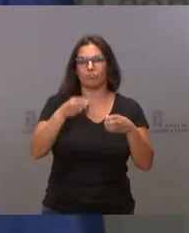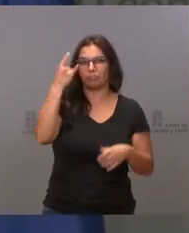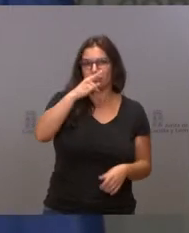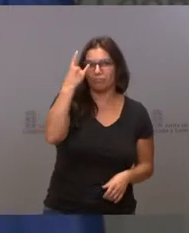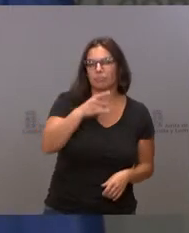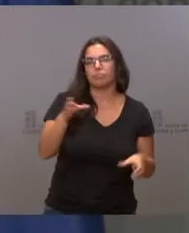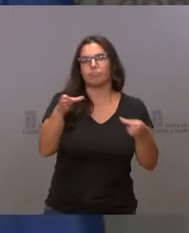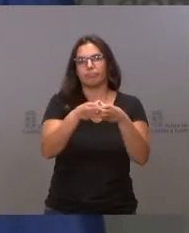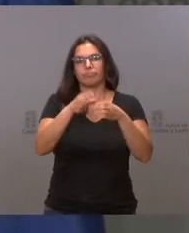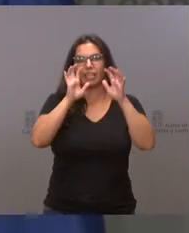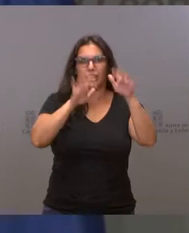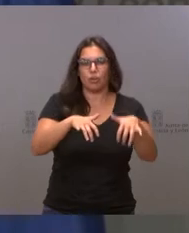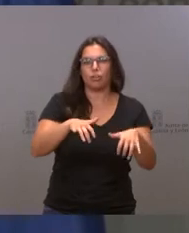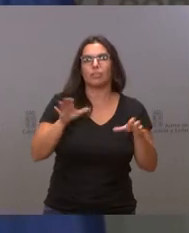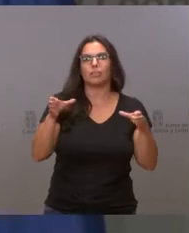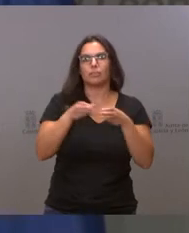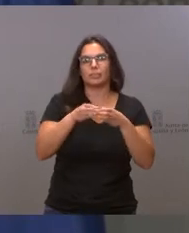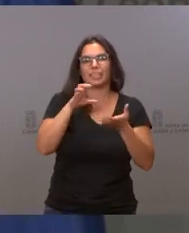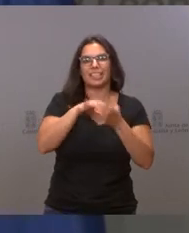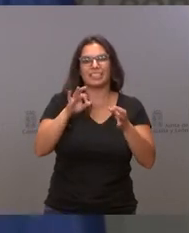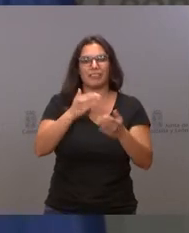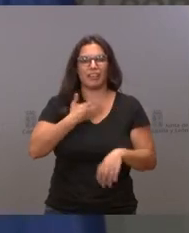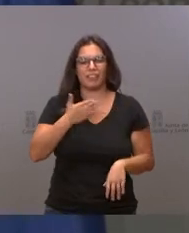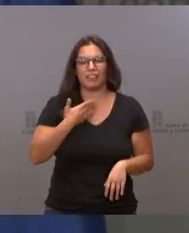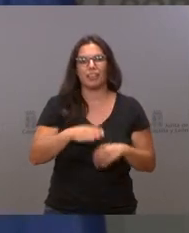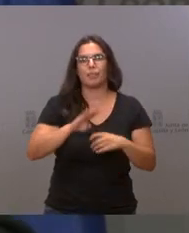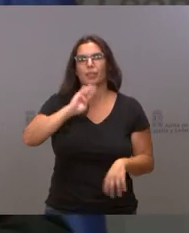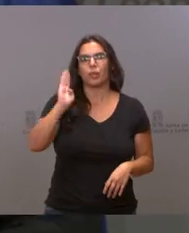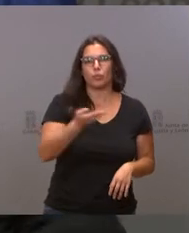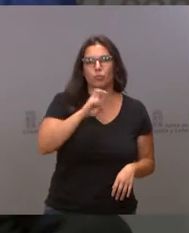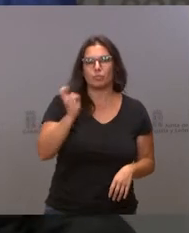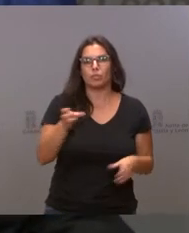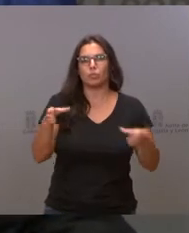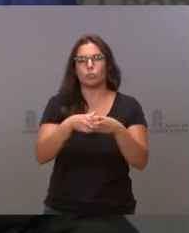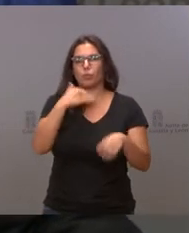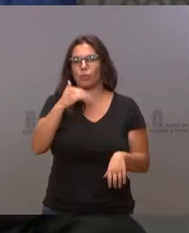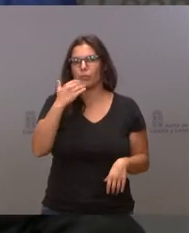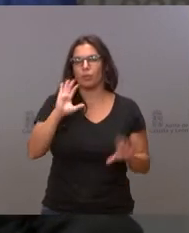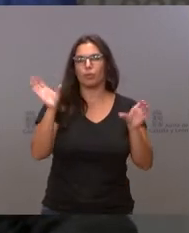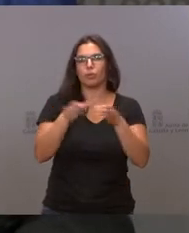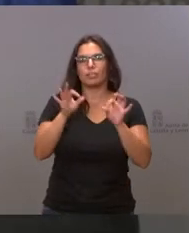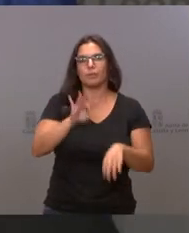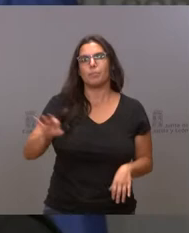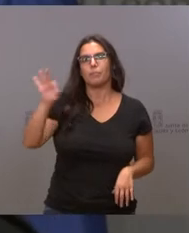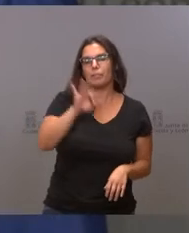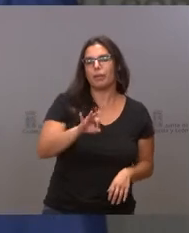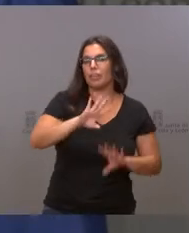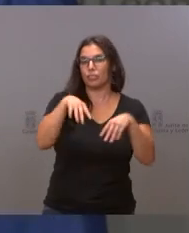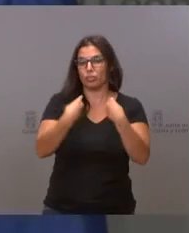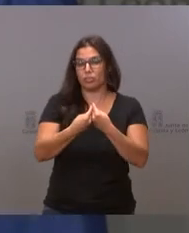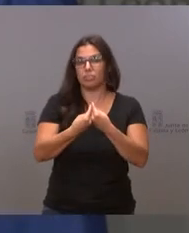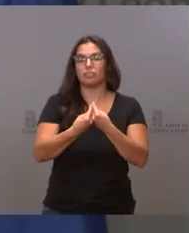Colonia Leonesa, la Castellana de Beneficencia, el Club Villarino, la Colonia Zamorana de Cuba y la Colonia Palentina de Cuba. En total son